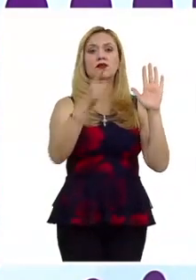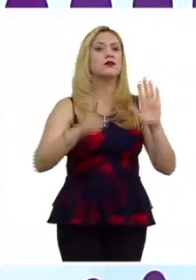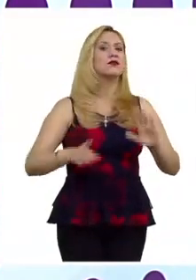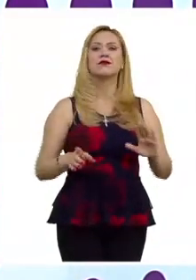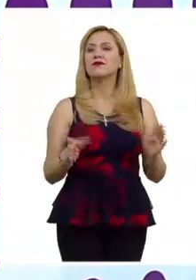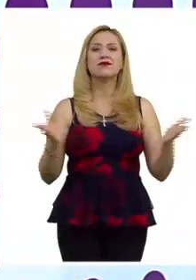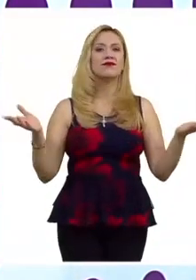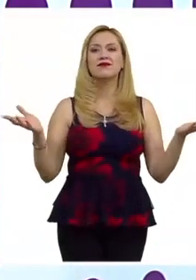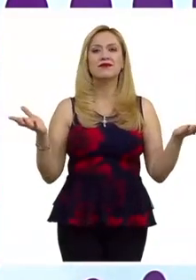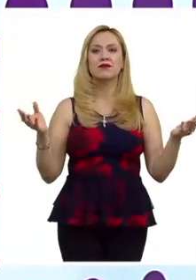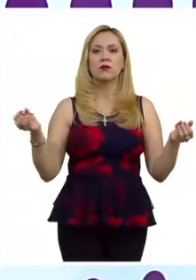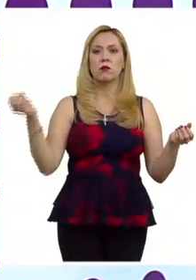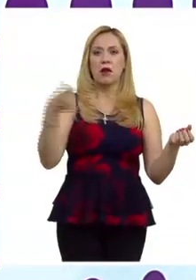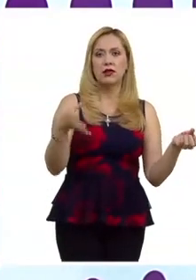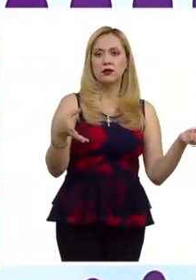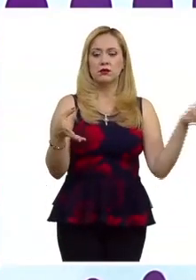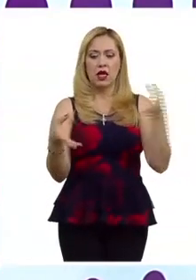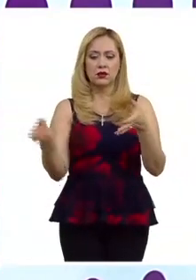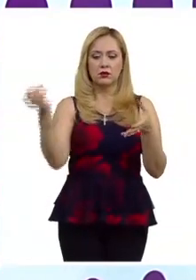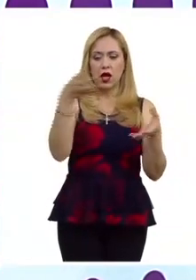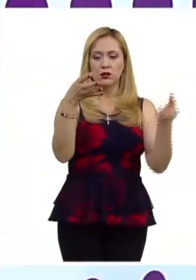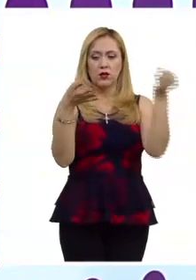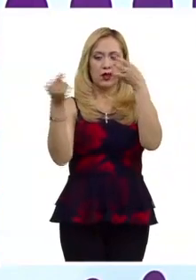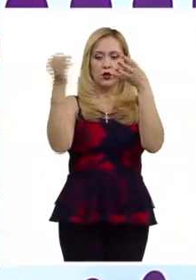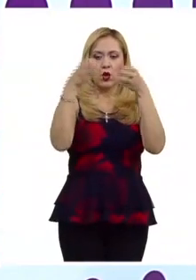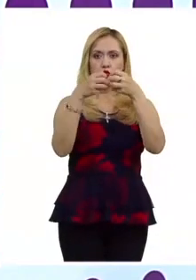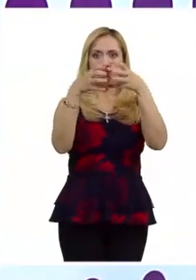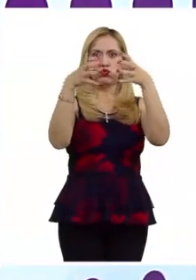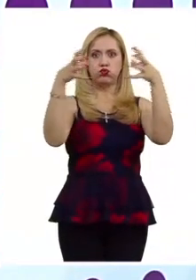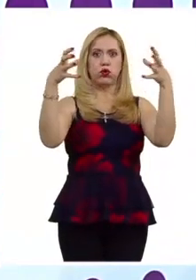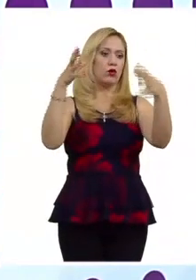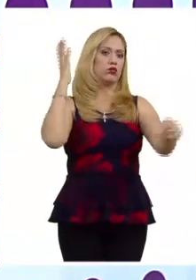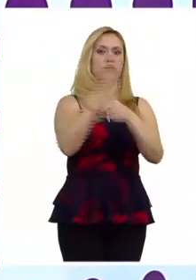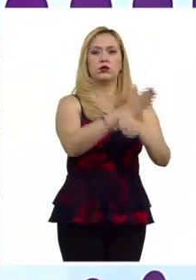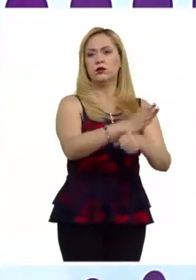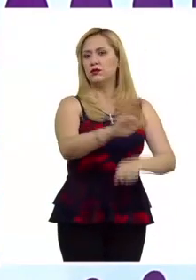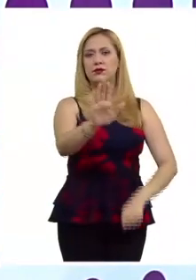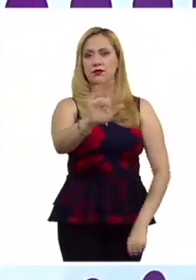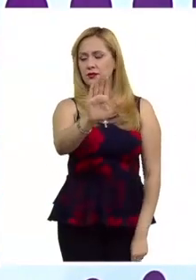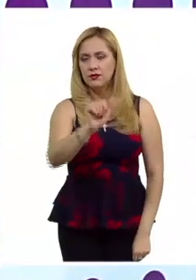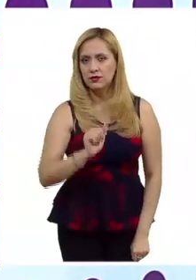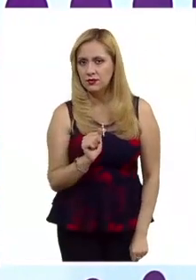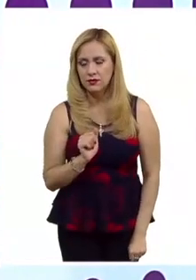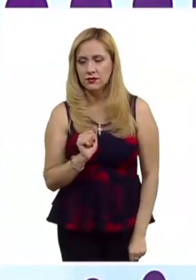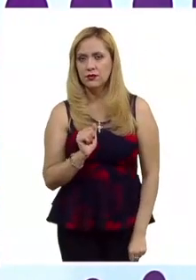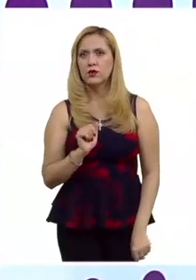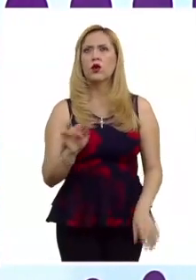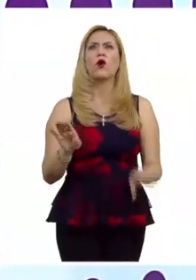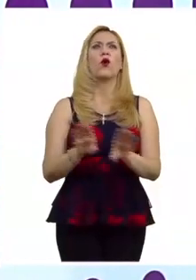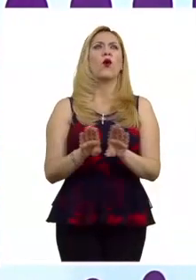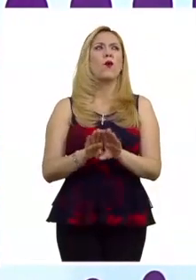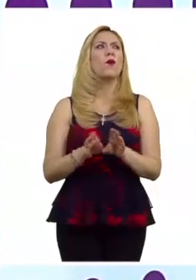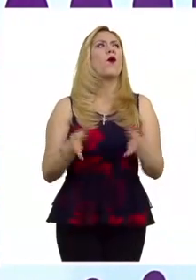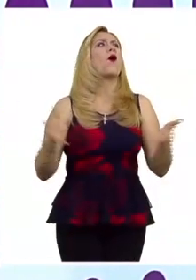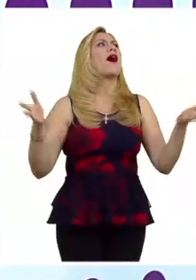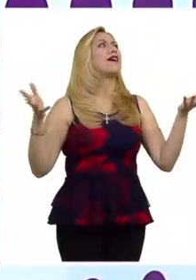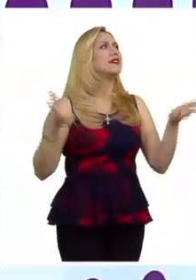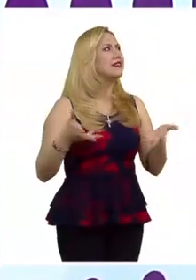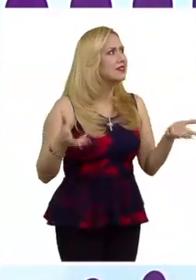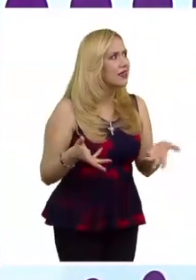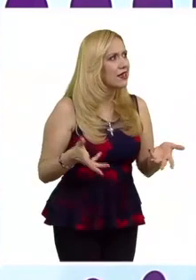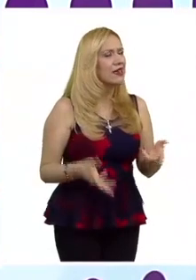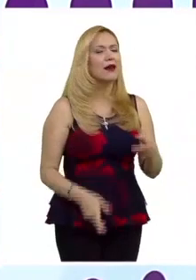cero, sobre todo sobre el discurso discriminatorio, como ya decía Jorge. O sea, ¿cómo hacemos para que el Estado